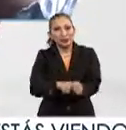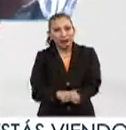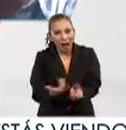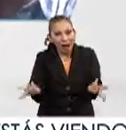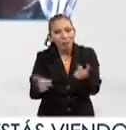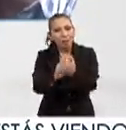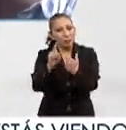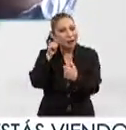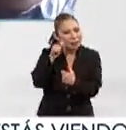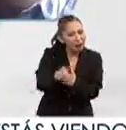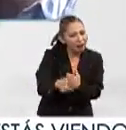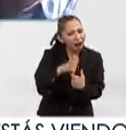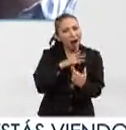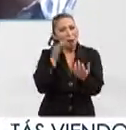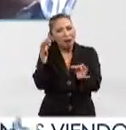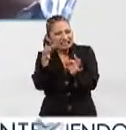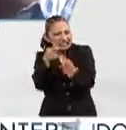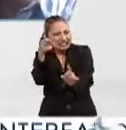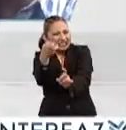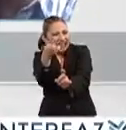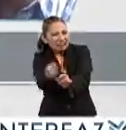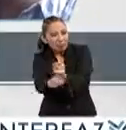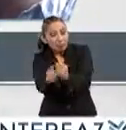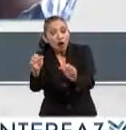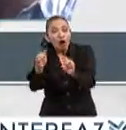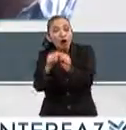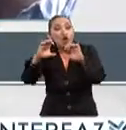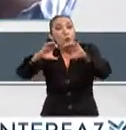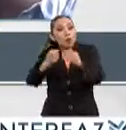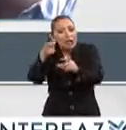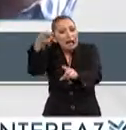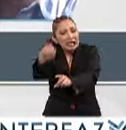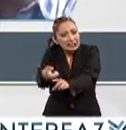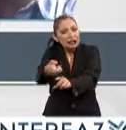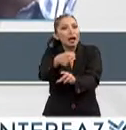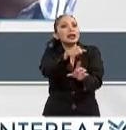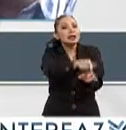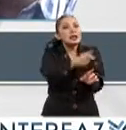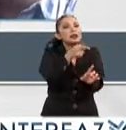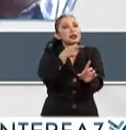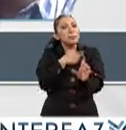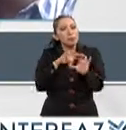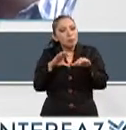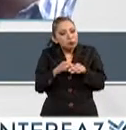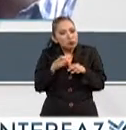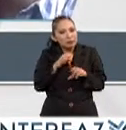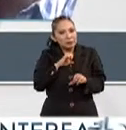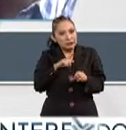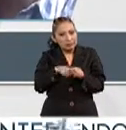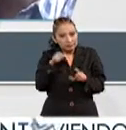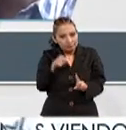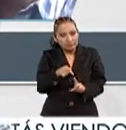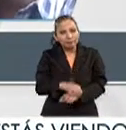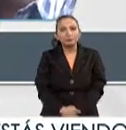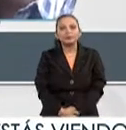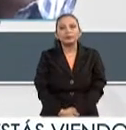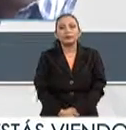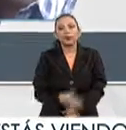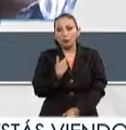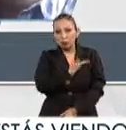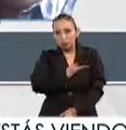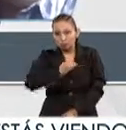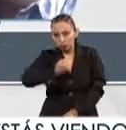problemáticas sociales concretas con comunidades concretas y comunidades específicas Me da mucho gusto